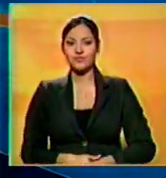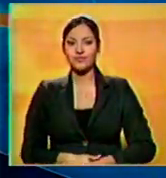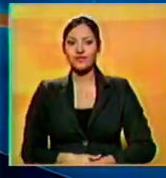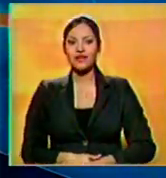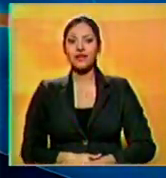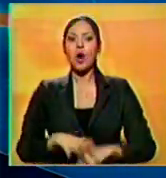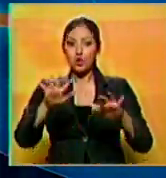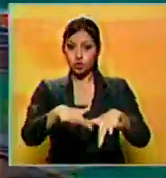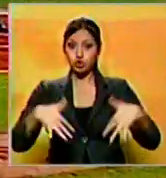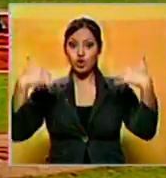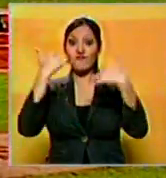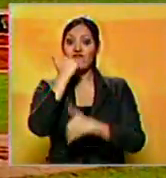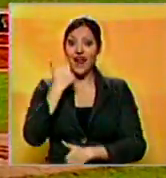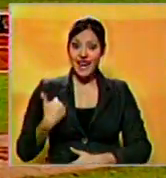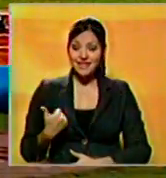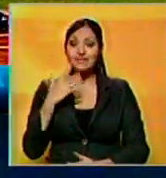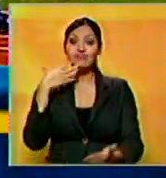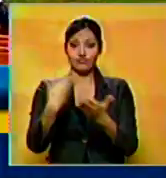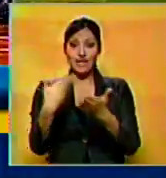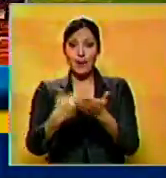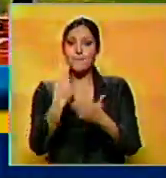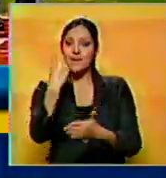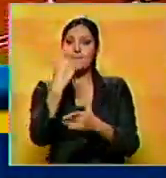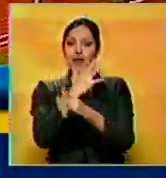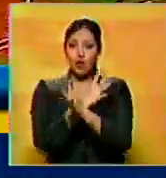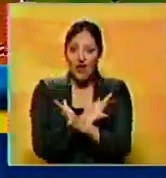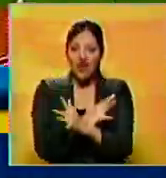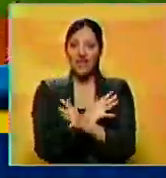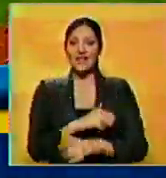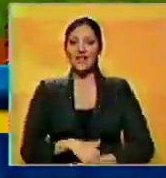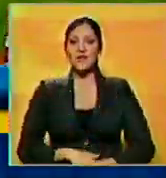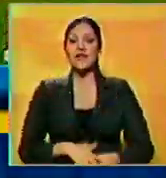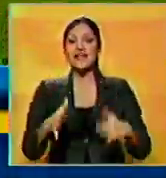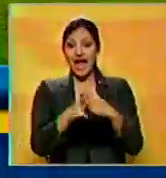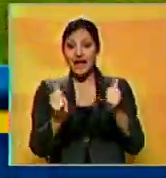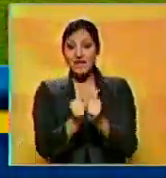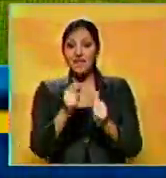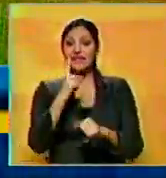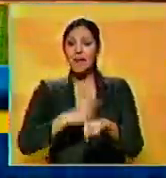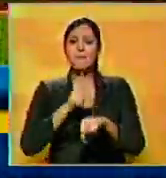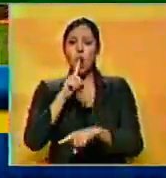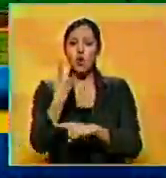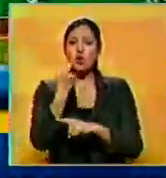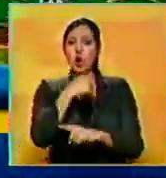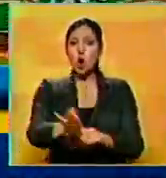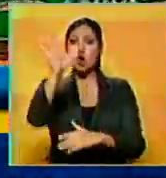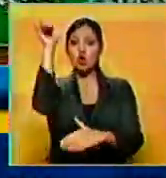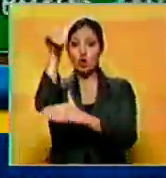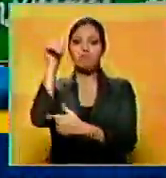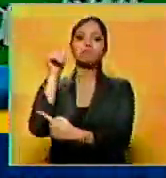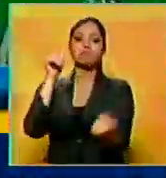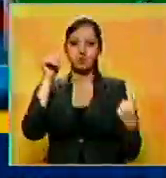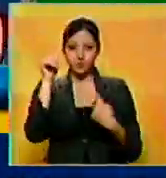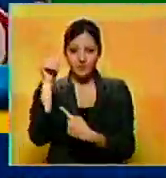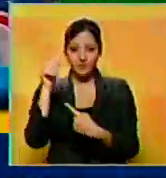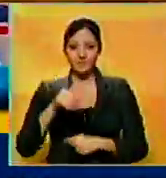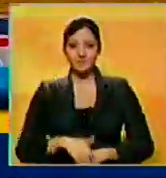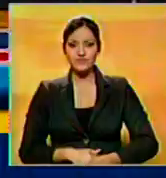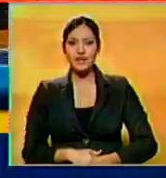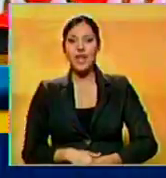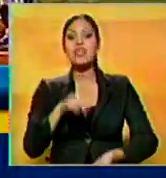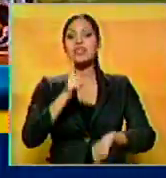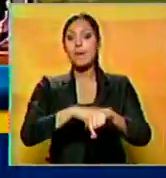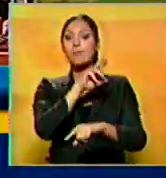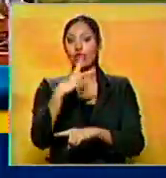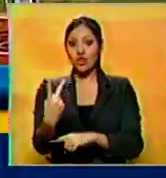El estadio José Bernardo Pérez de Valencia fue testigo de este primer encuentro, en el que Caribes tomó ventaja en el primer inning con un run de Alexi Amarista. Ya en